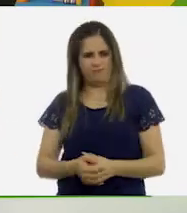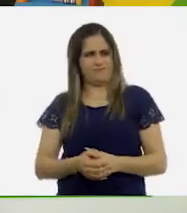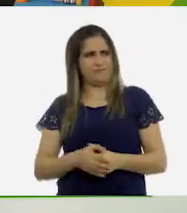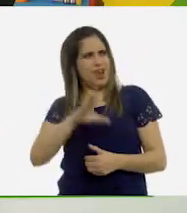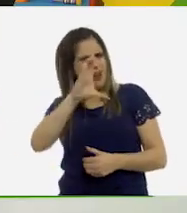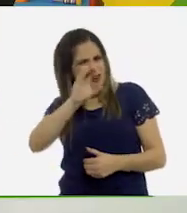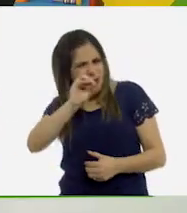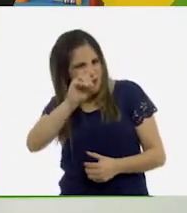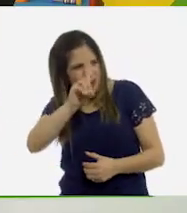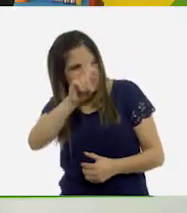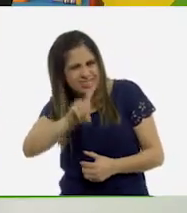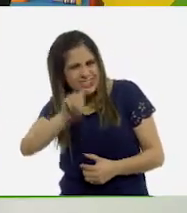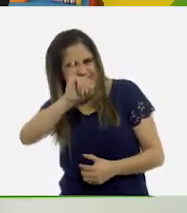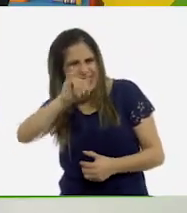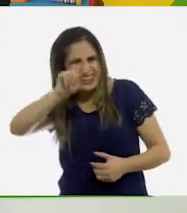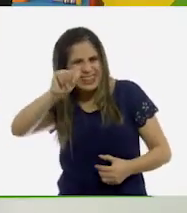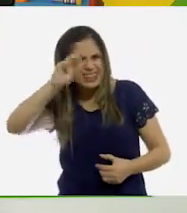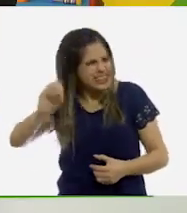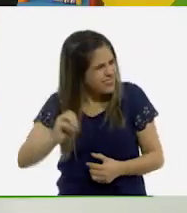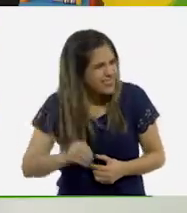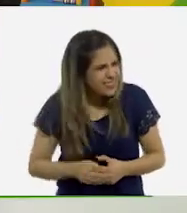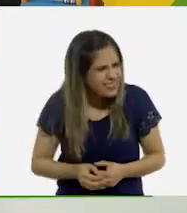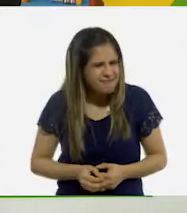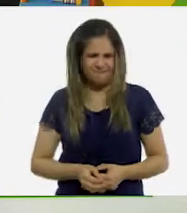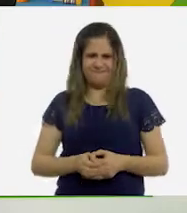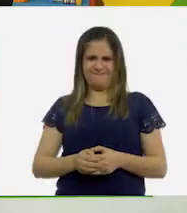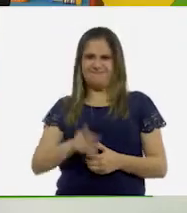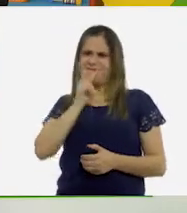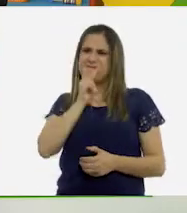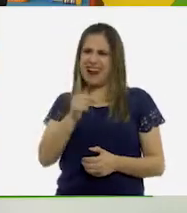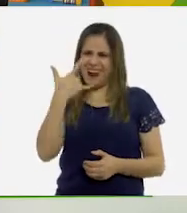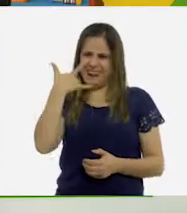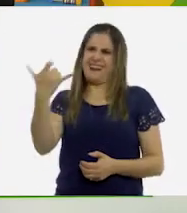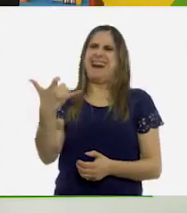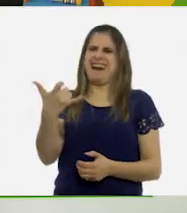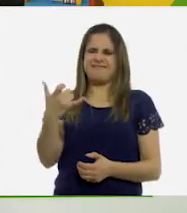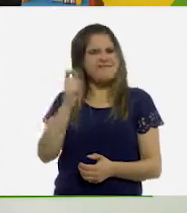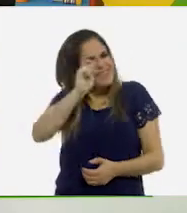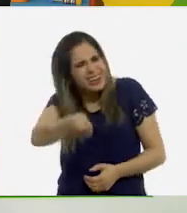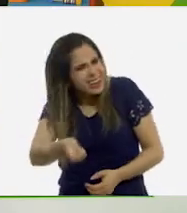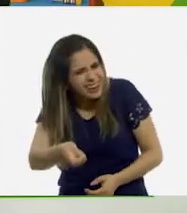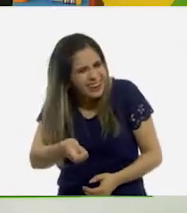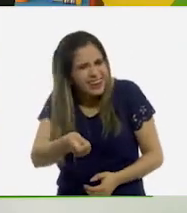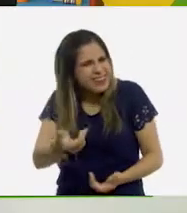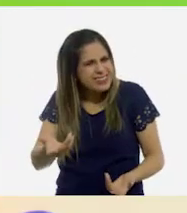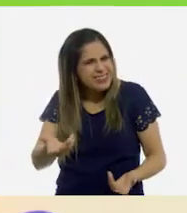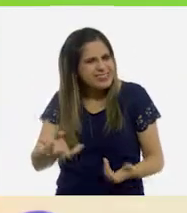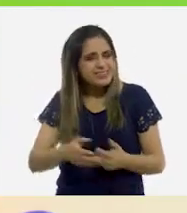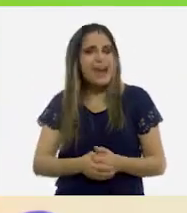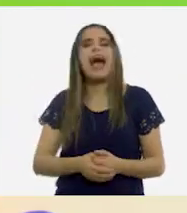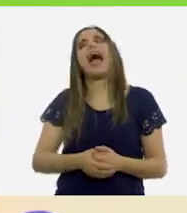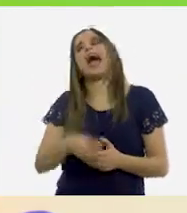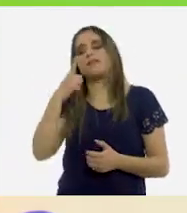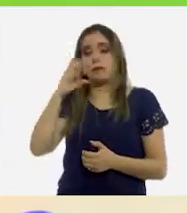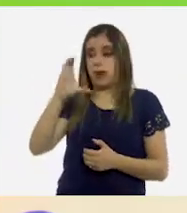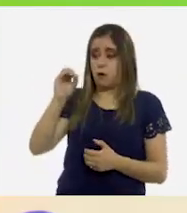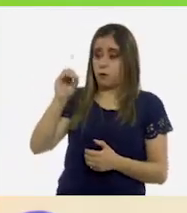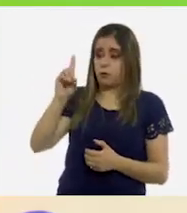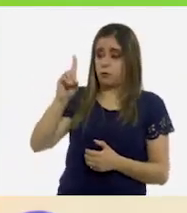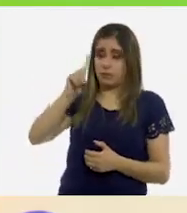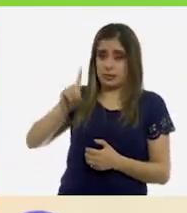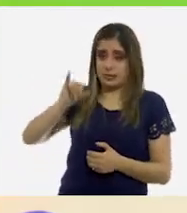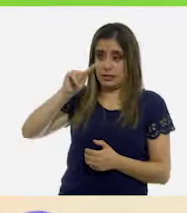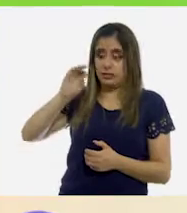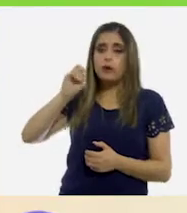¿Cómo coxito? ¡Qué palabra tan extraña! ¿Qué significa eso, Ana? El coxito es un